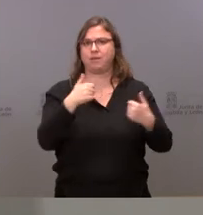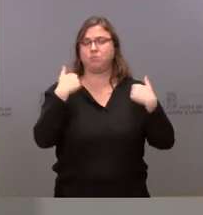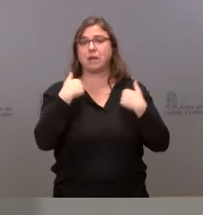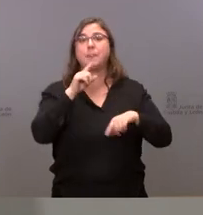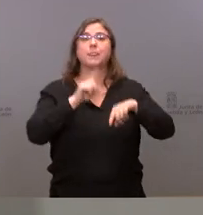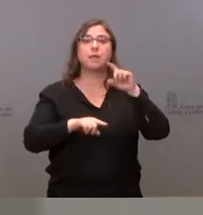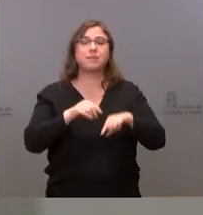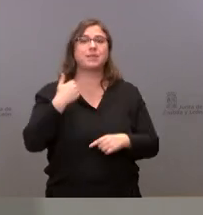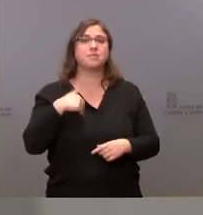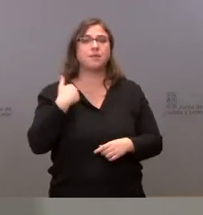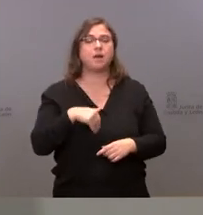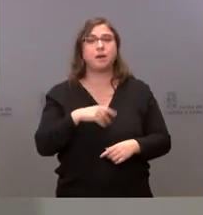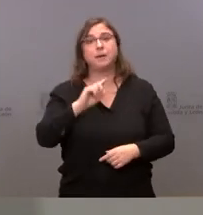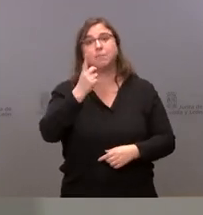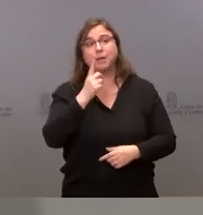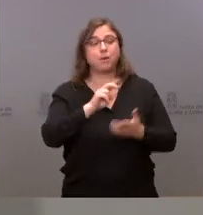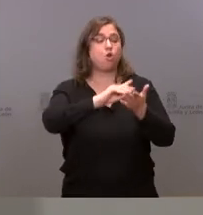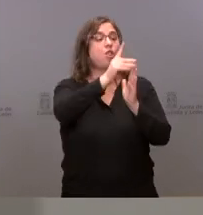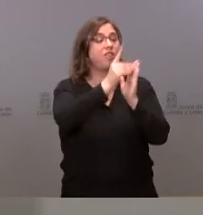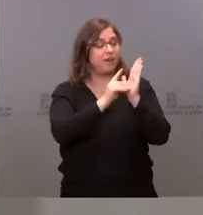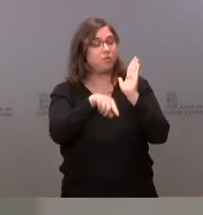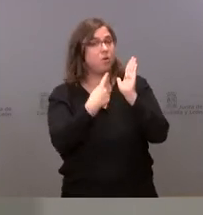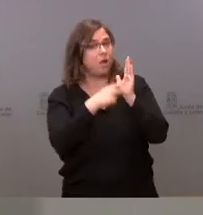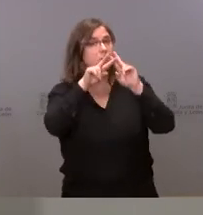vean ya ese decreto ley cuando se publique